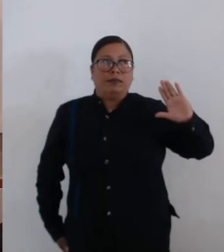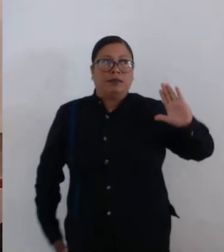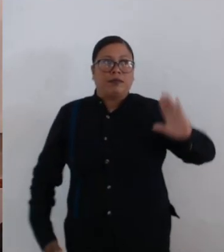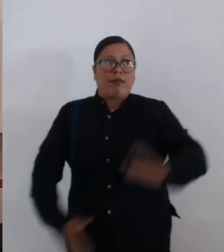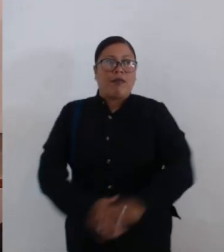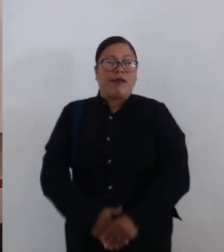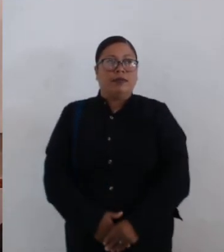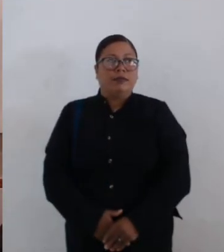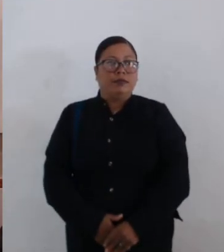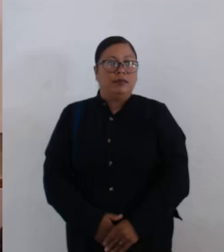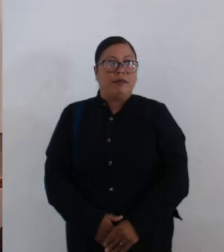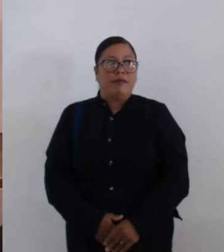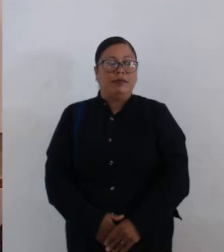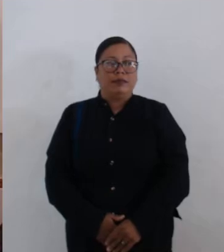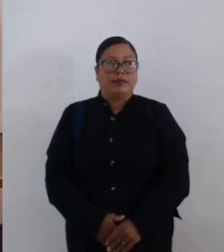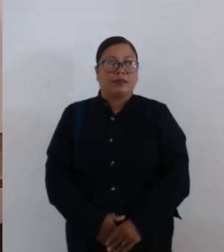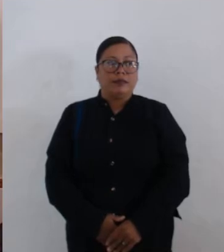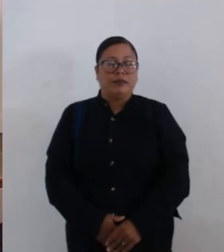sírvanse levantar la mano.